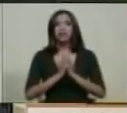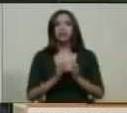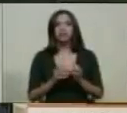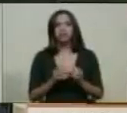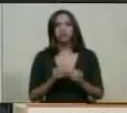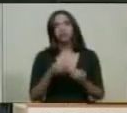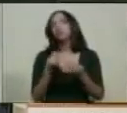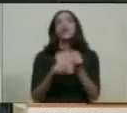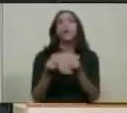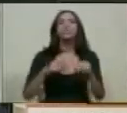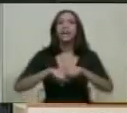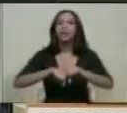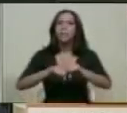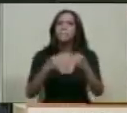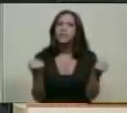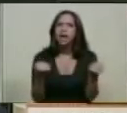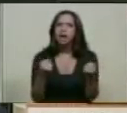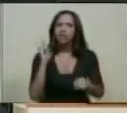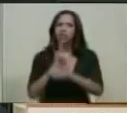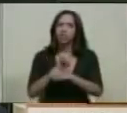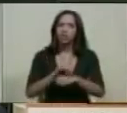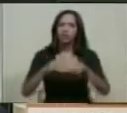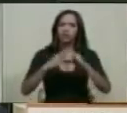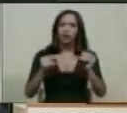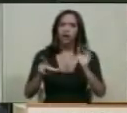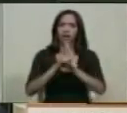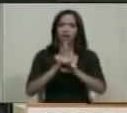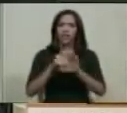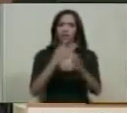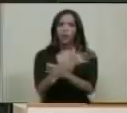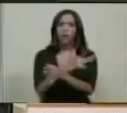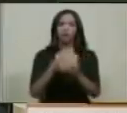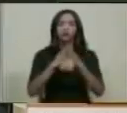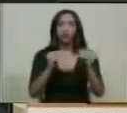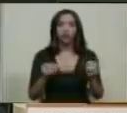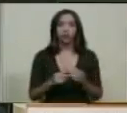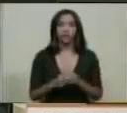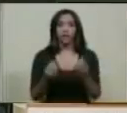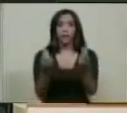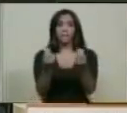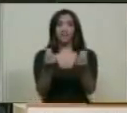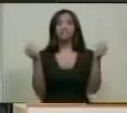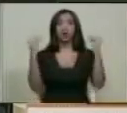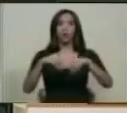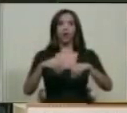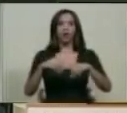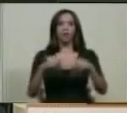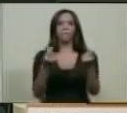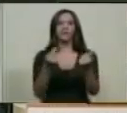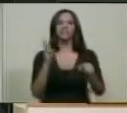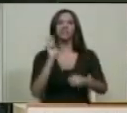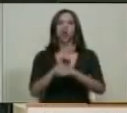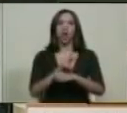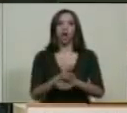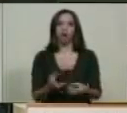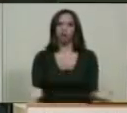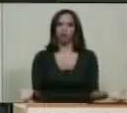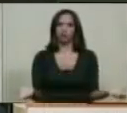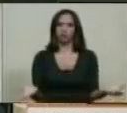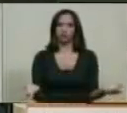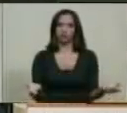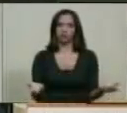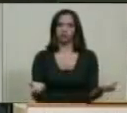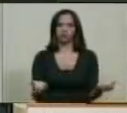rompiendo todas las reglas del juego? Todas. Precio acordado, precio violado. Acuerdo